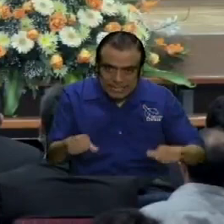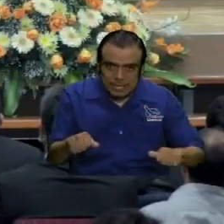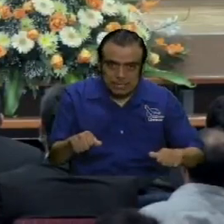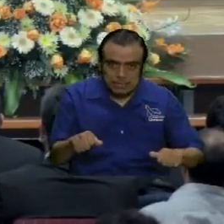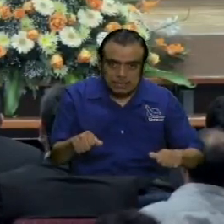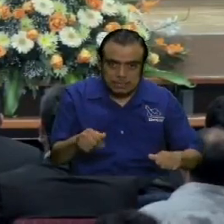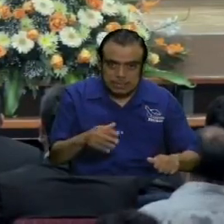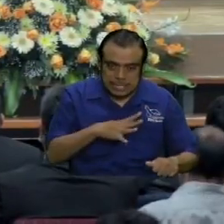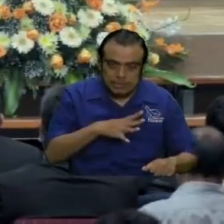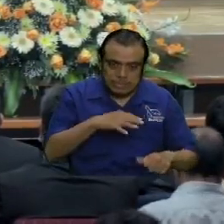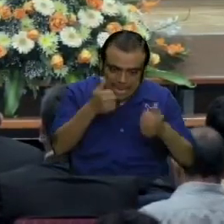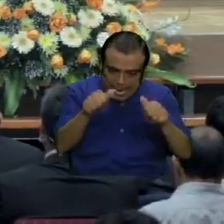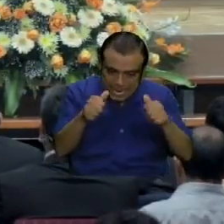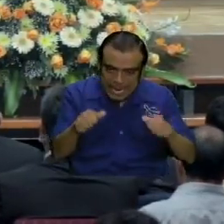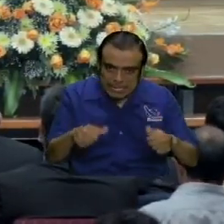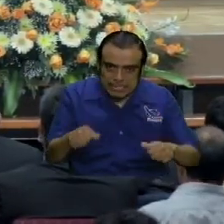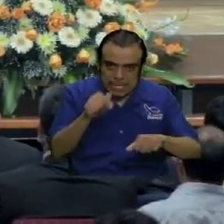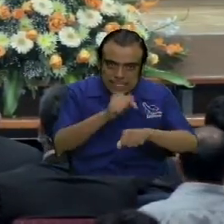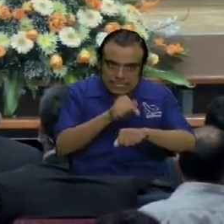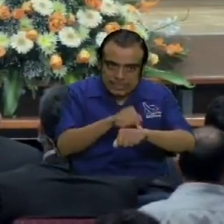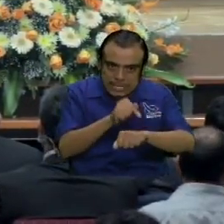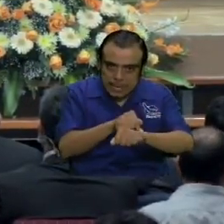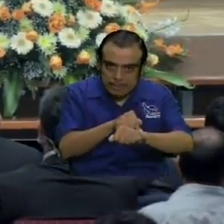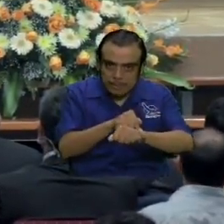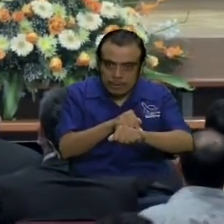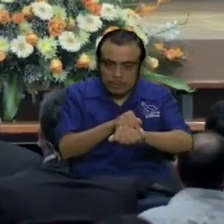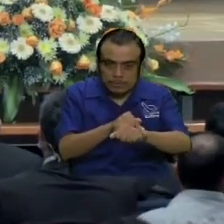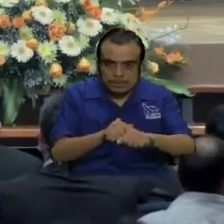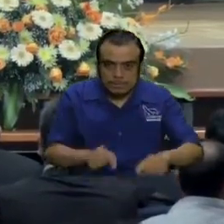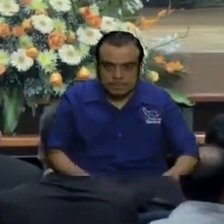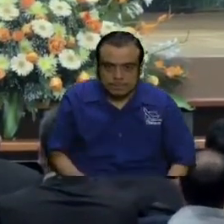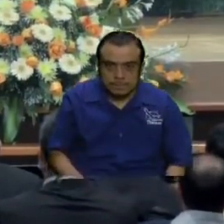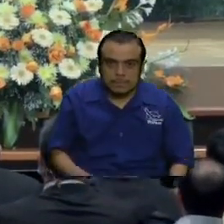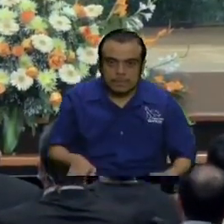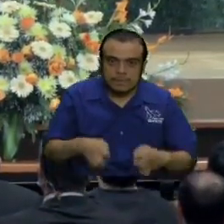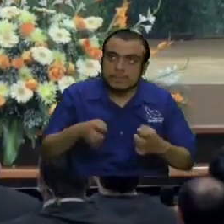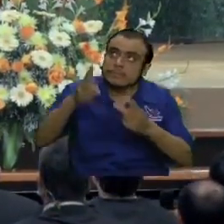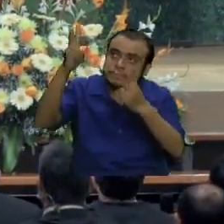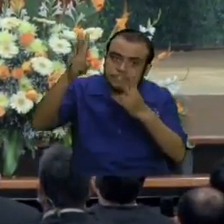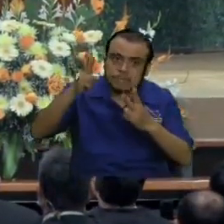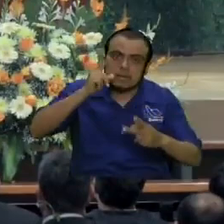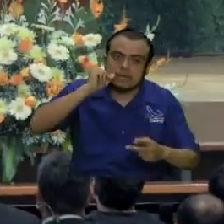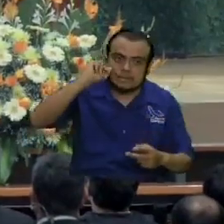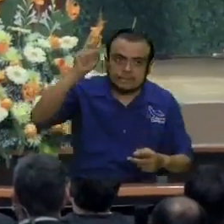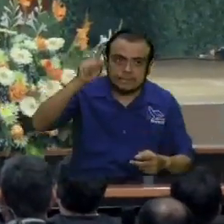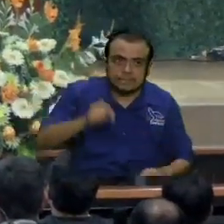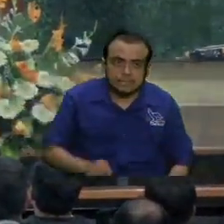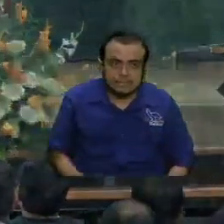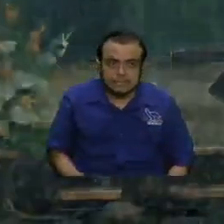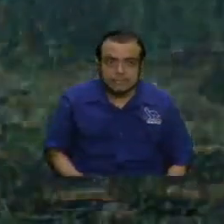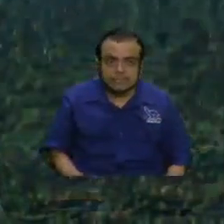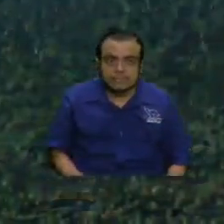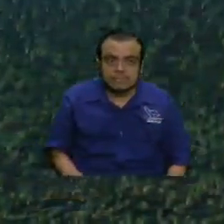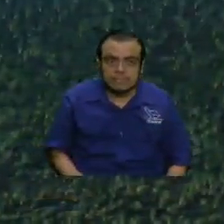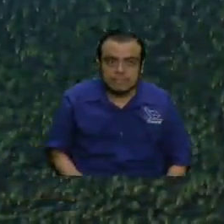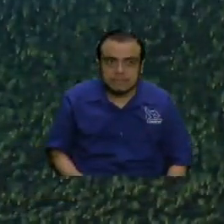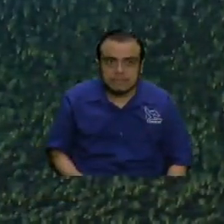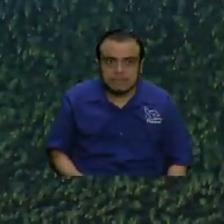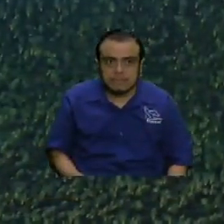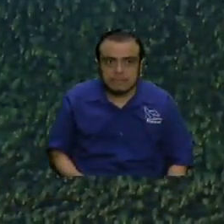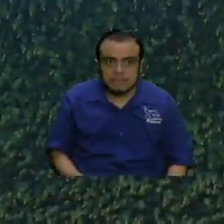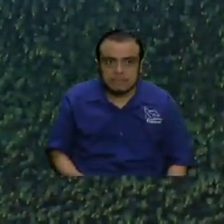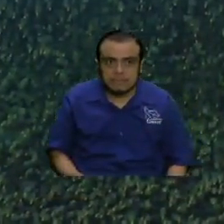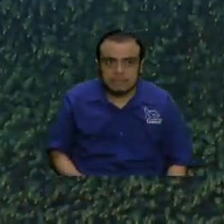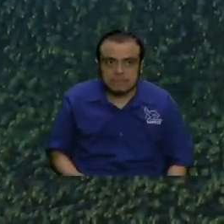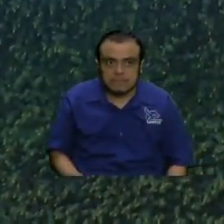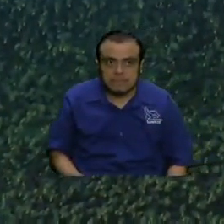tenemos que saber distinguir los tiempos y para eso viene el Señor y tal vez lo que voy a decir lo voy a decir hasta el final si algunos